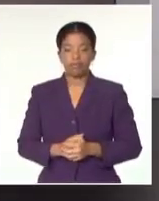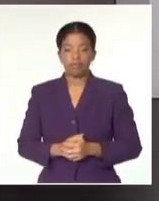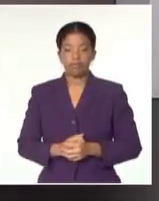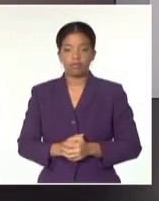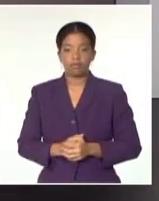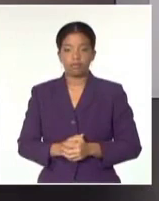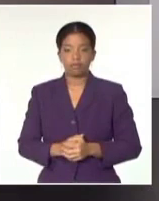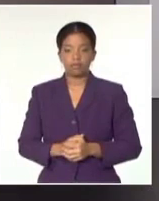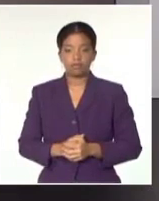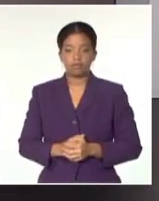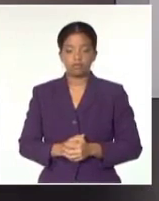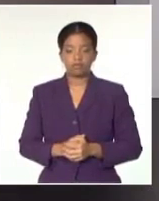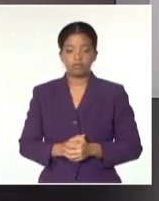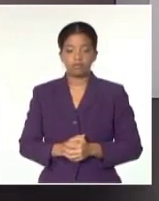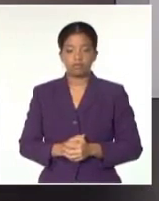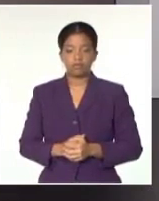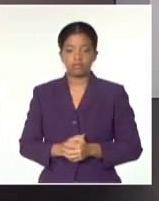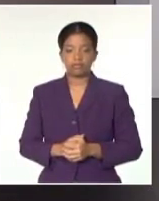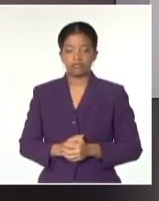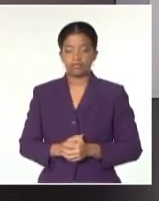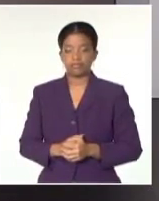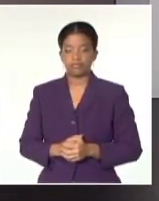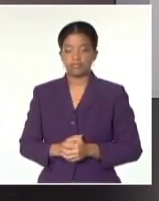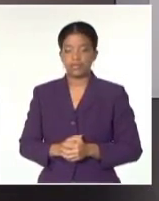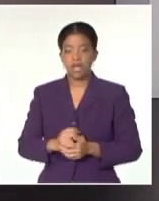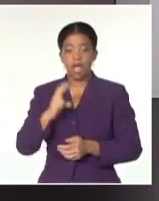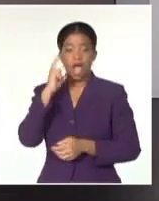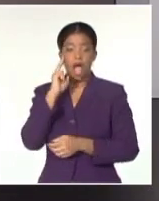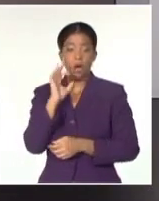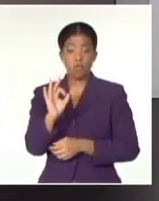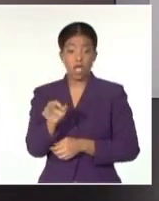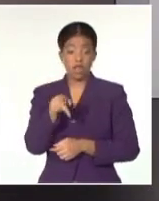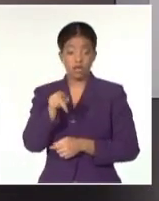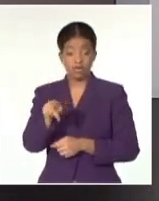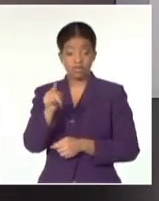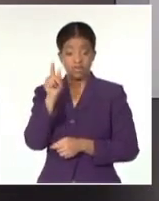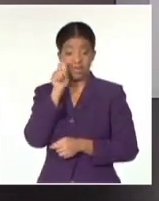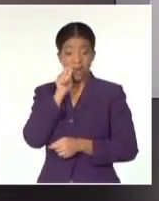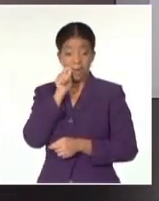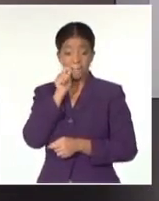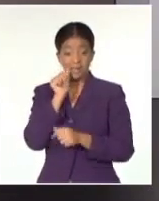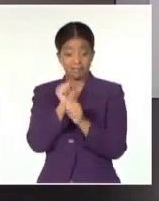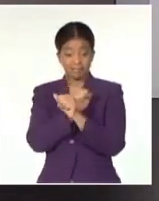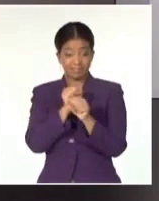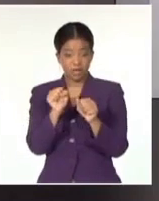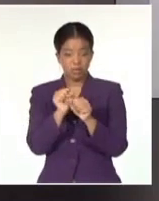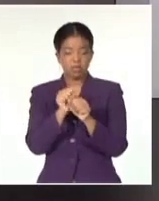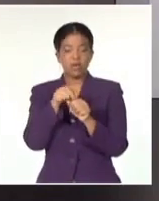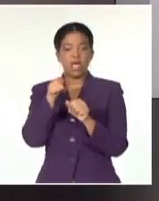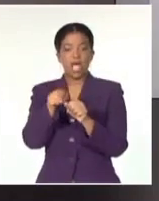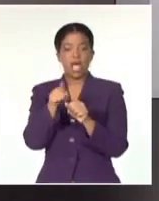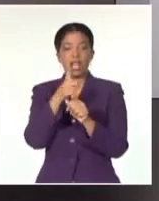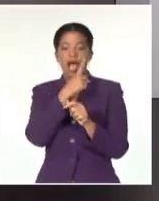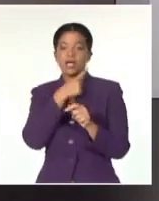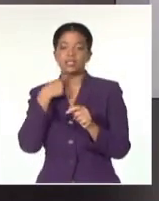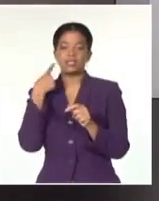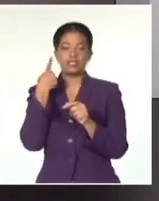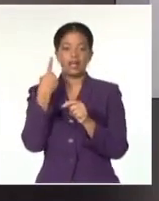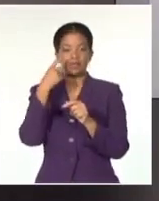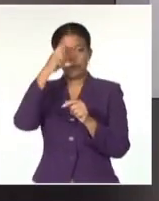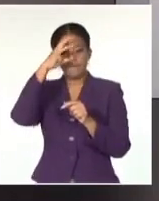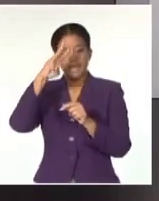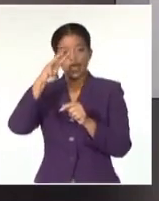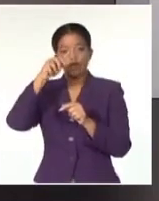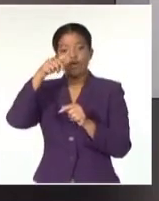sus padres, casualmente el abuelo de este terrorista estuvo vinculado al asesinato en México de Julio Antonio Mella. Y unos